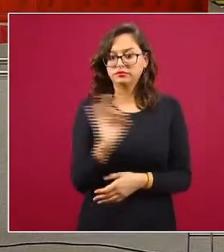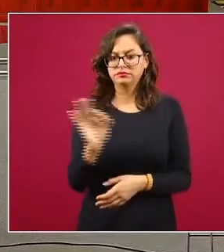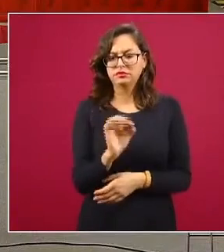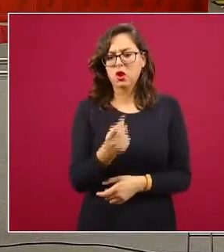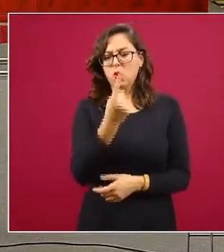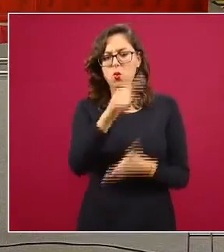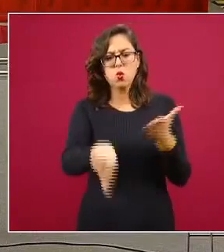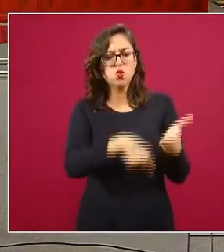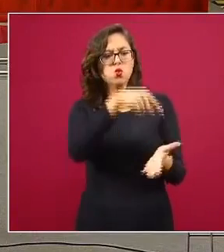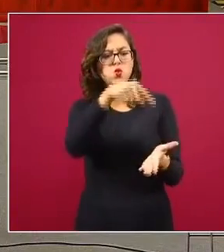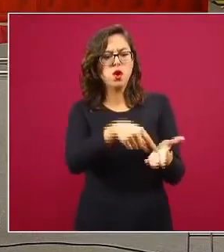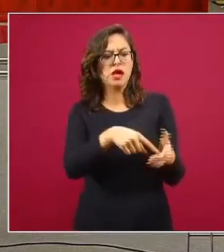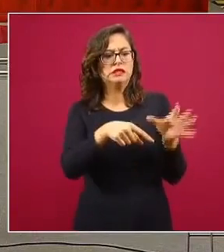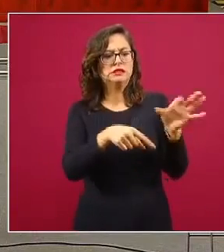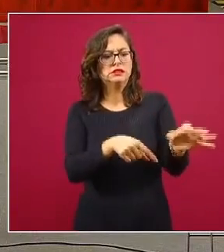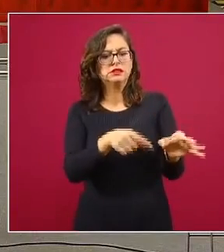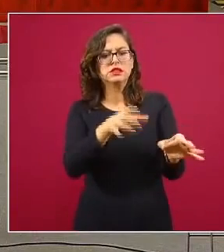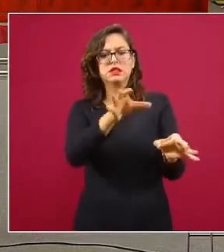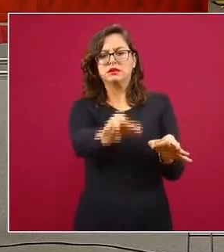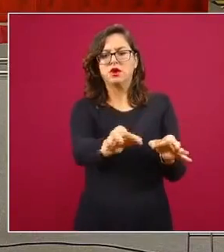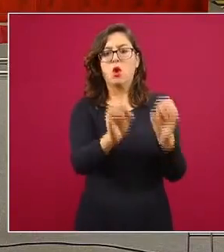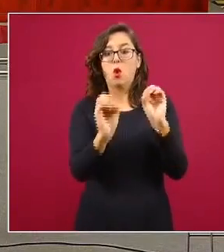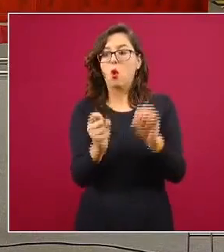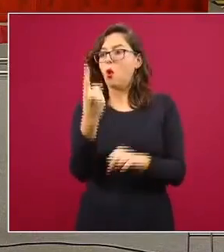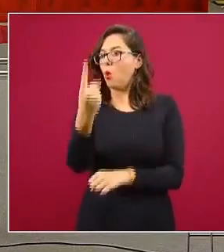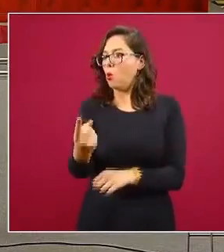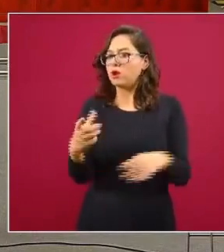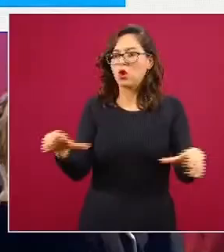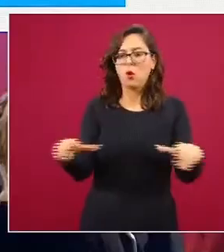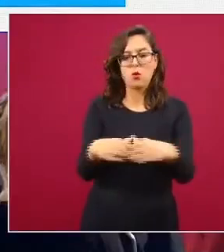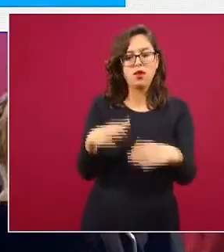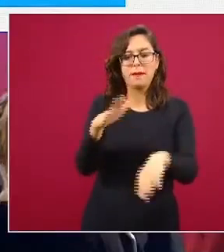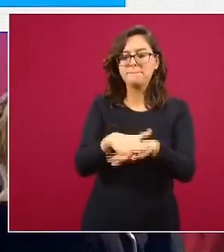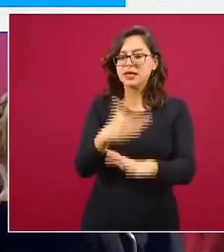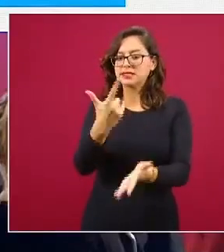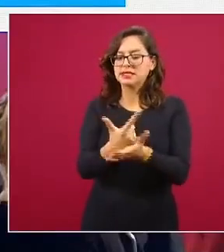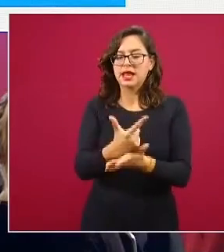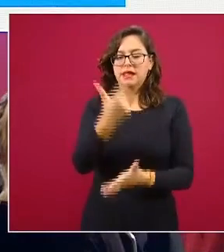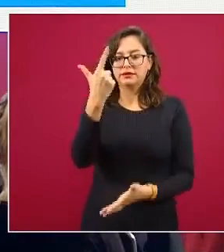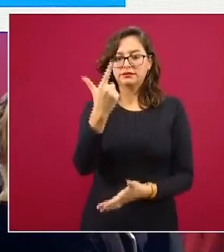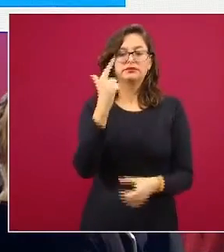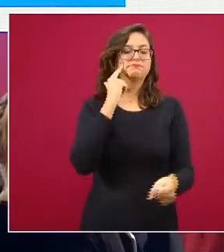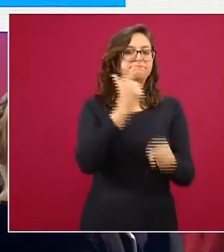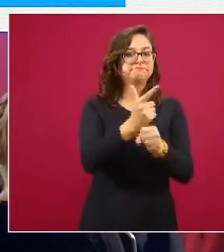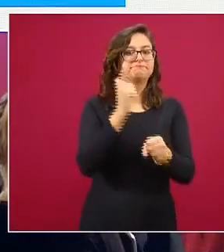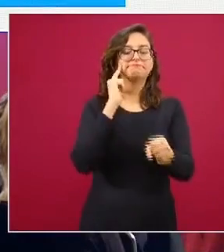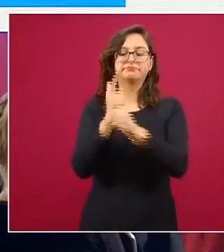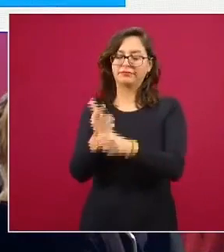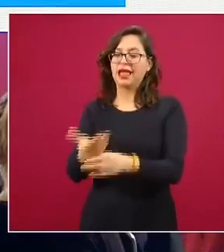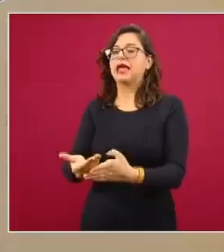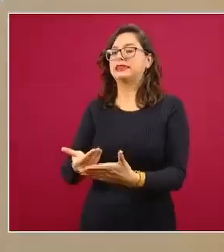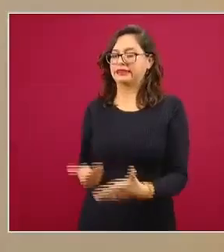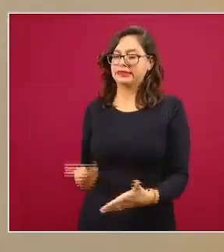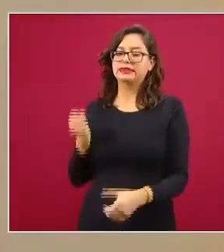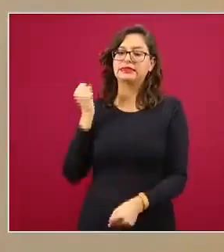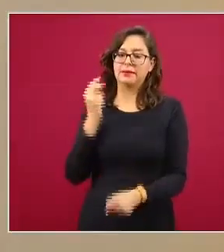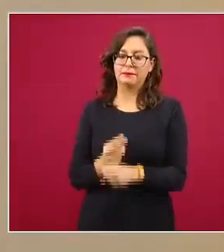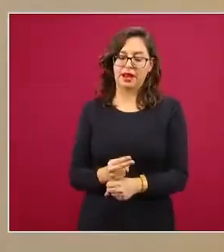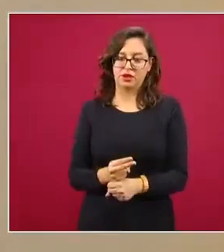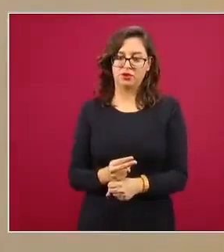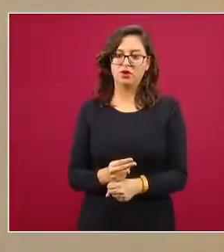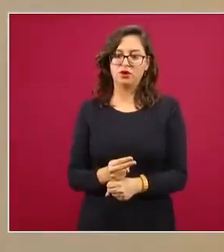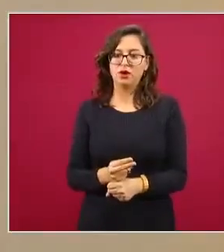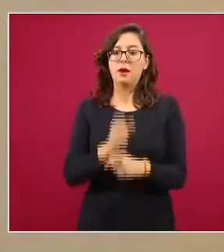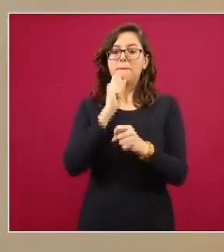localizada o en sitios de alto riesgo o en comunidades de alto riesgo ante la reemergencia de COVID